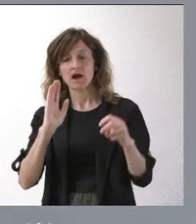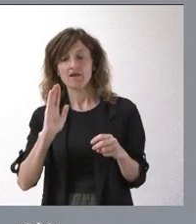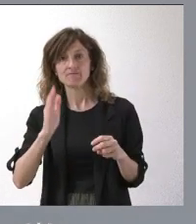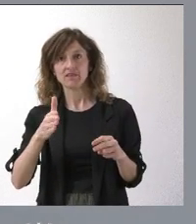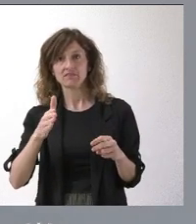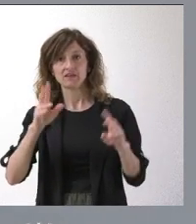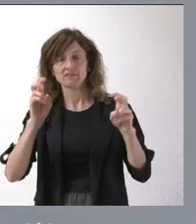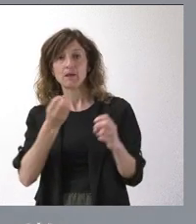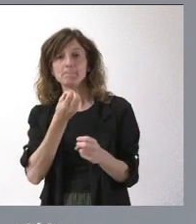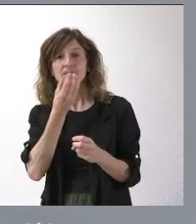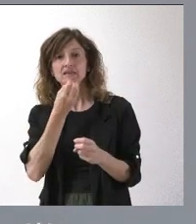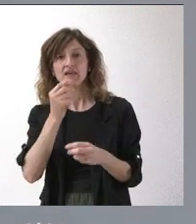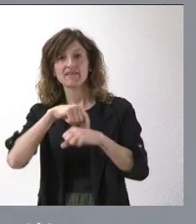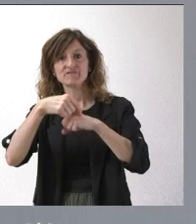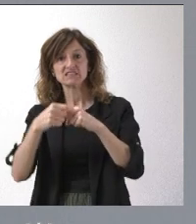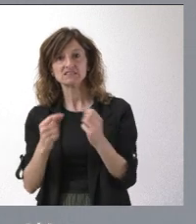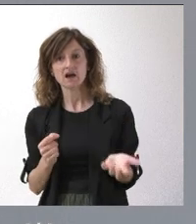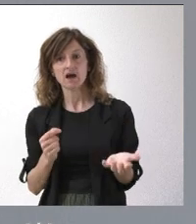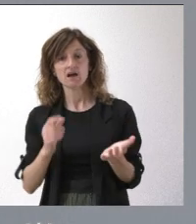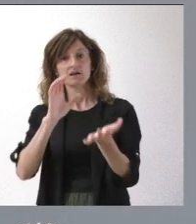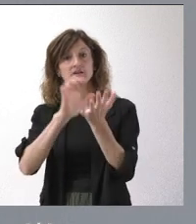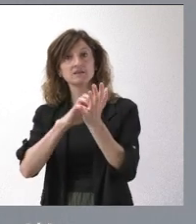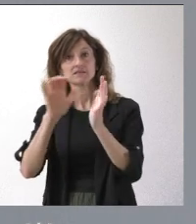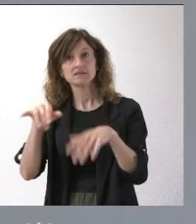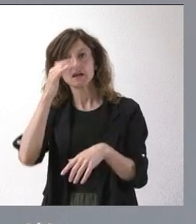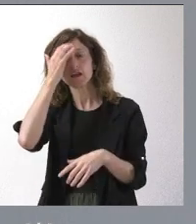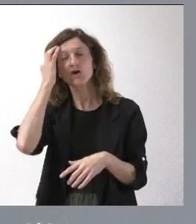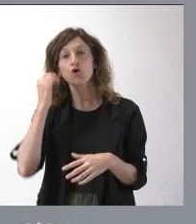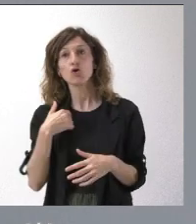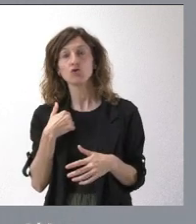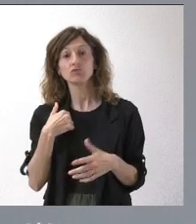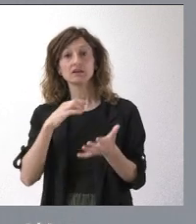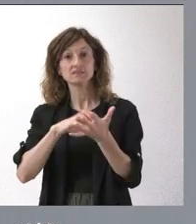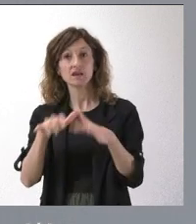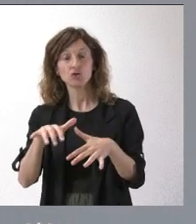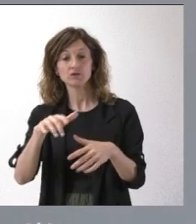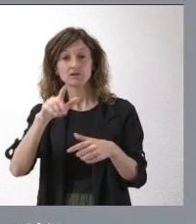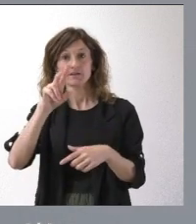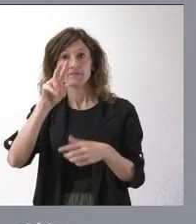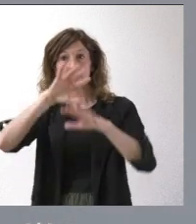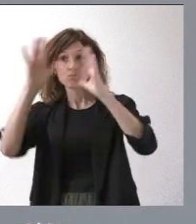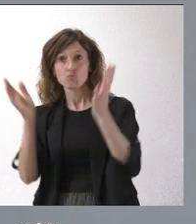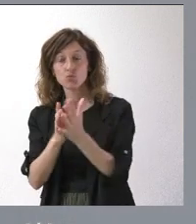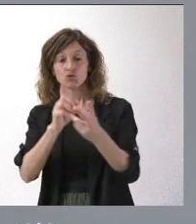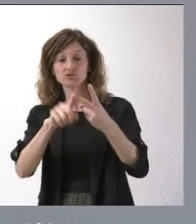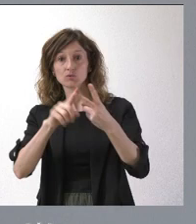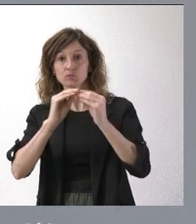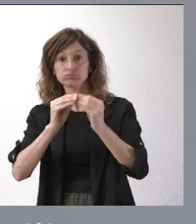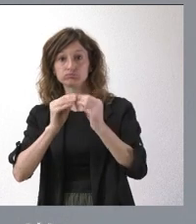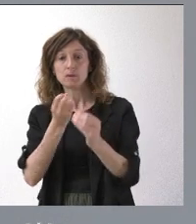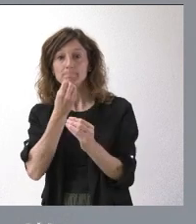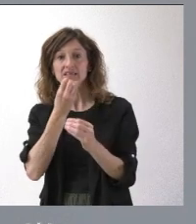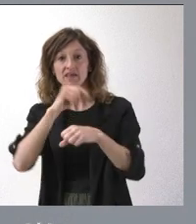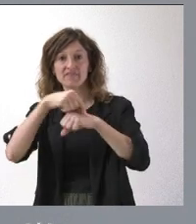como la planta de fresa. Castilla y León es la segunda región del mundo en producción de planta de